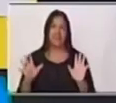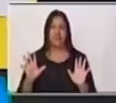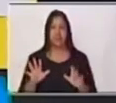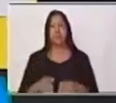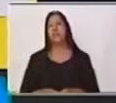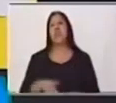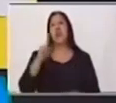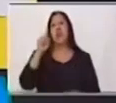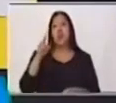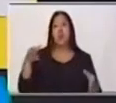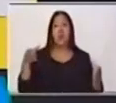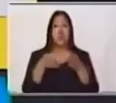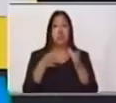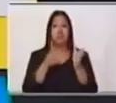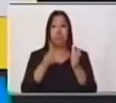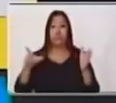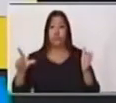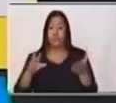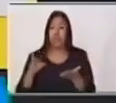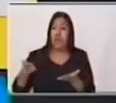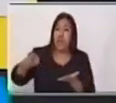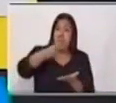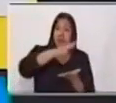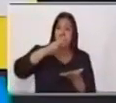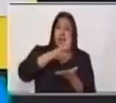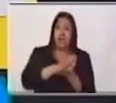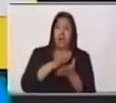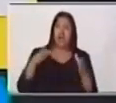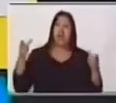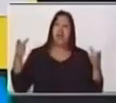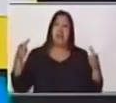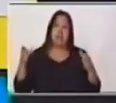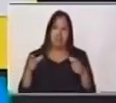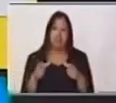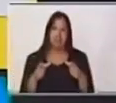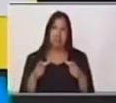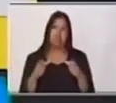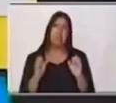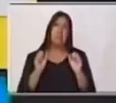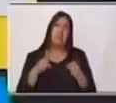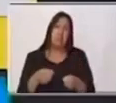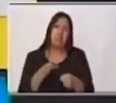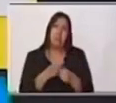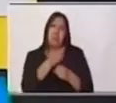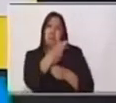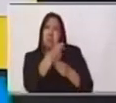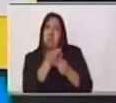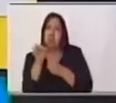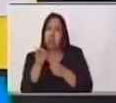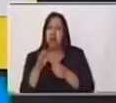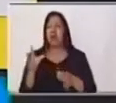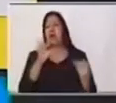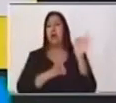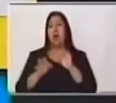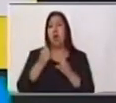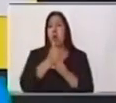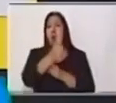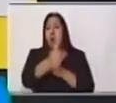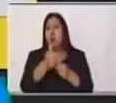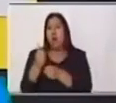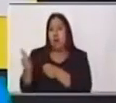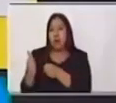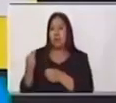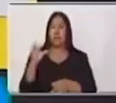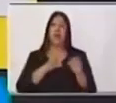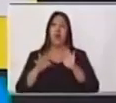se circunscribiría a los límites de una región más pequeña. Puede ser un pueblo, una aldea o bien una